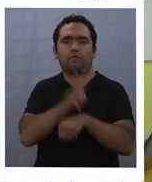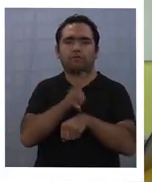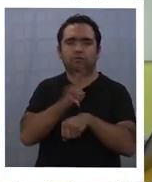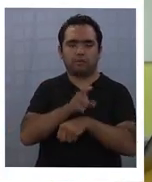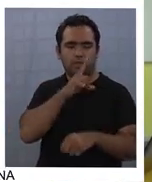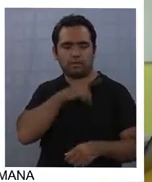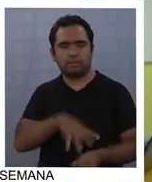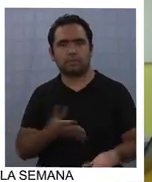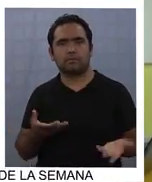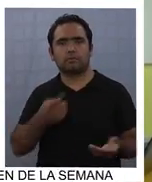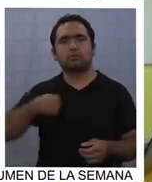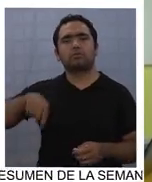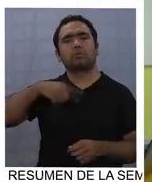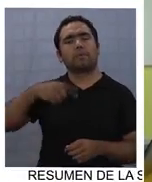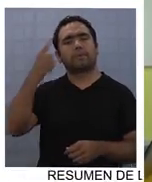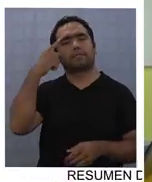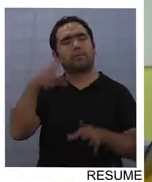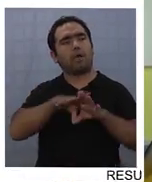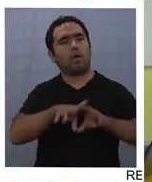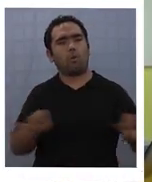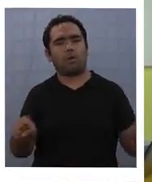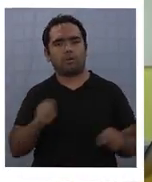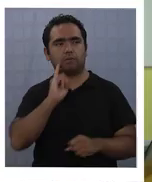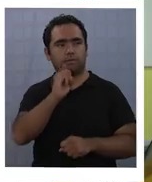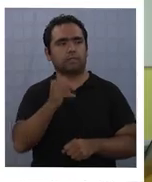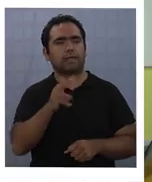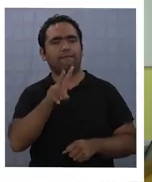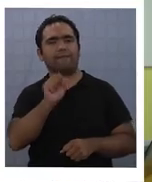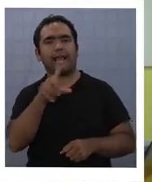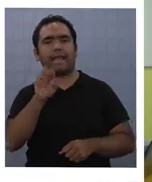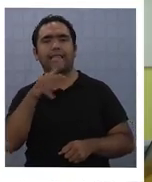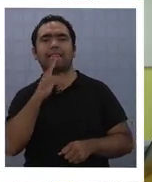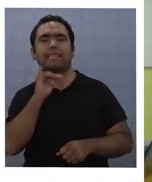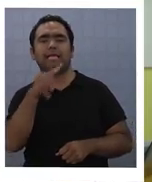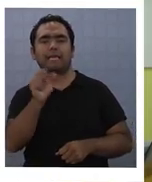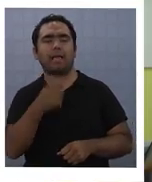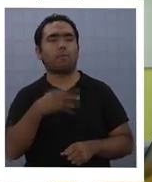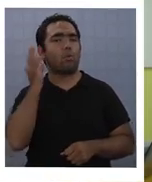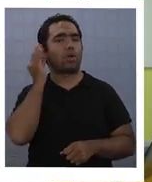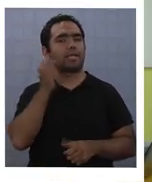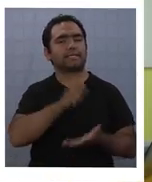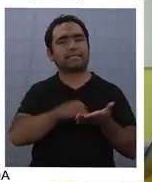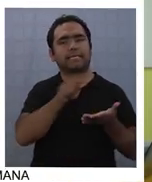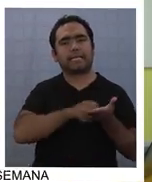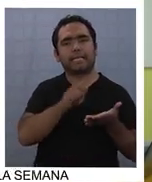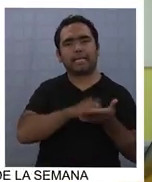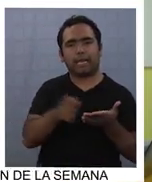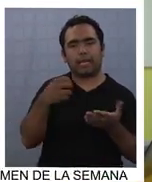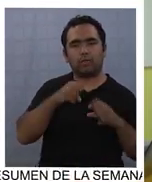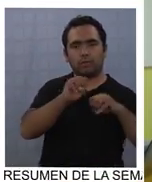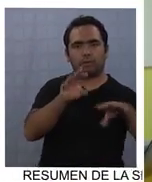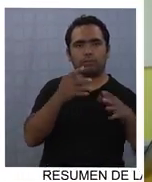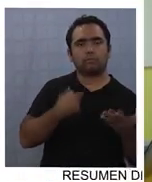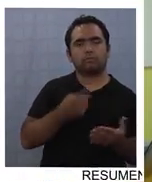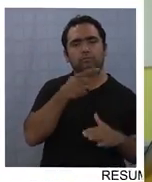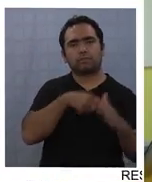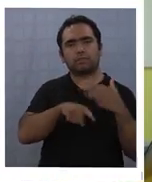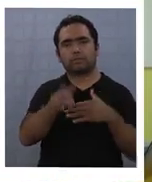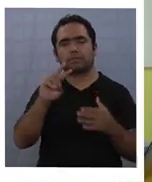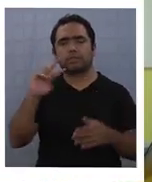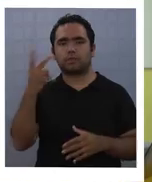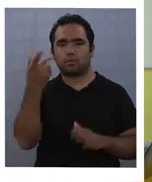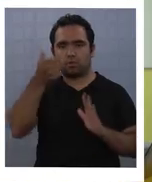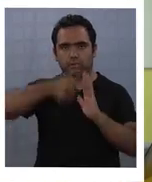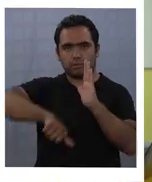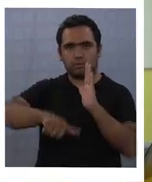Chile. Nosotros pensamos y ahí estamos de acuerdo con lo que planteó Valentina Quiroga ayer, la subsecretaria de Educación, en términos de que se van a introducir el segundo semestre